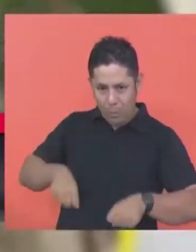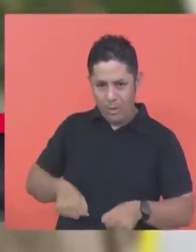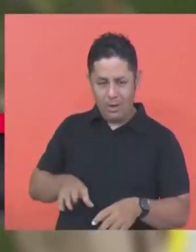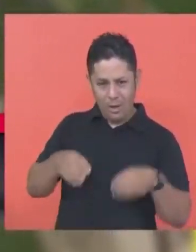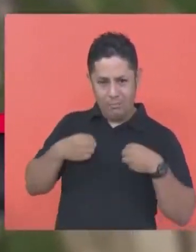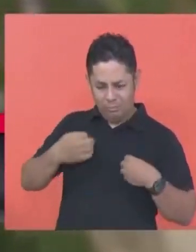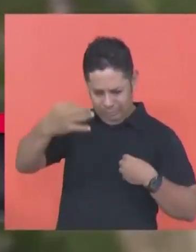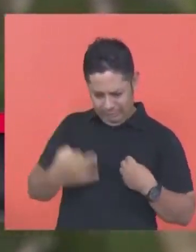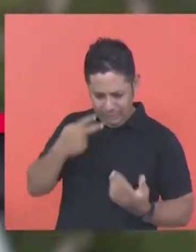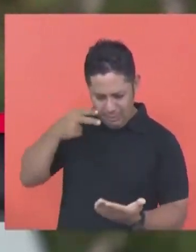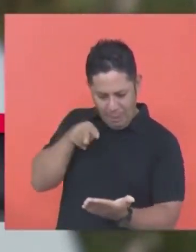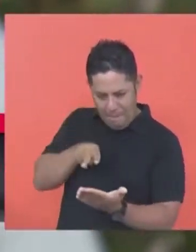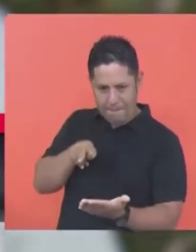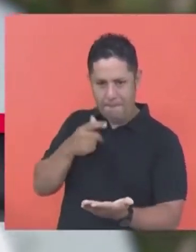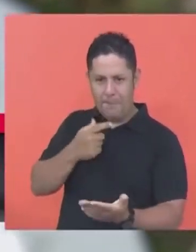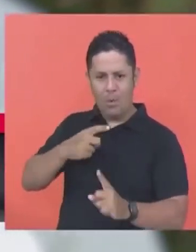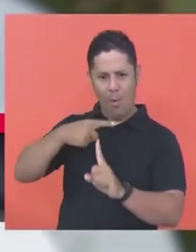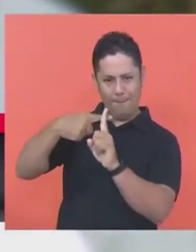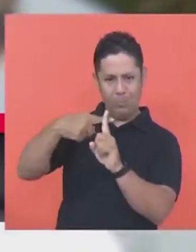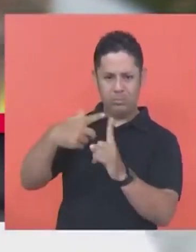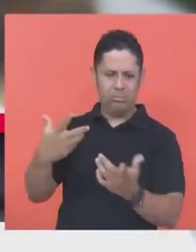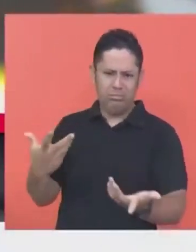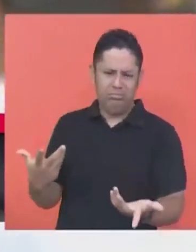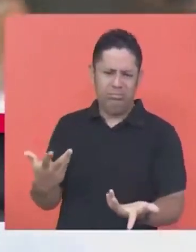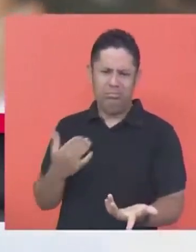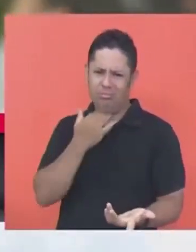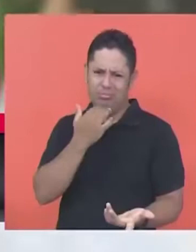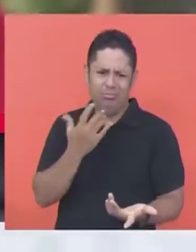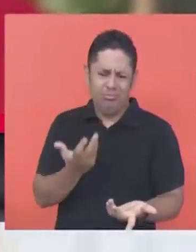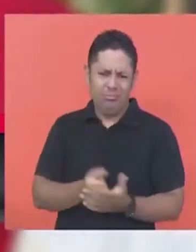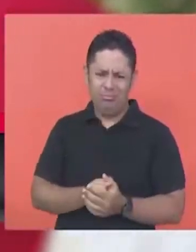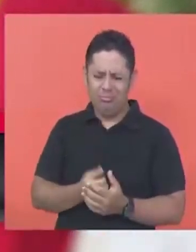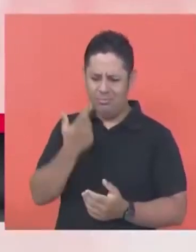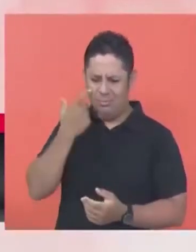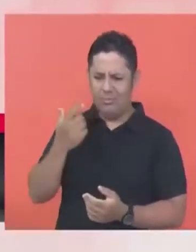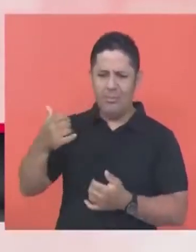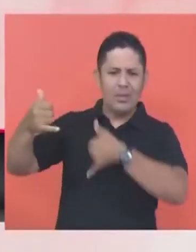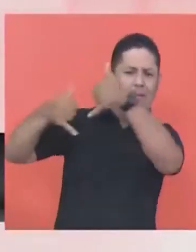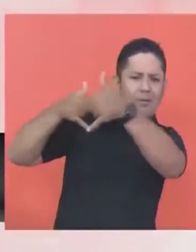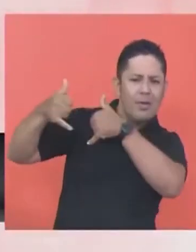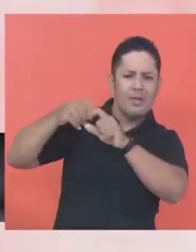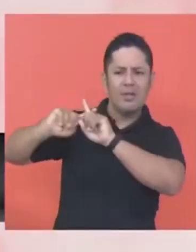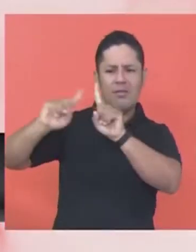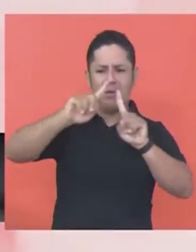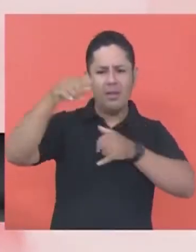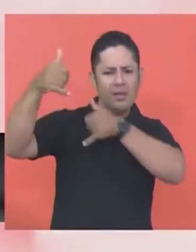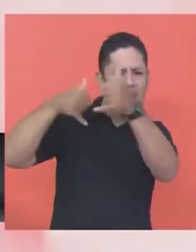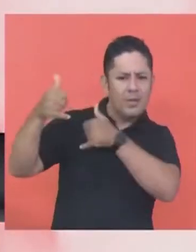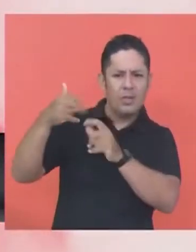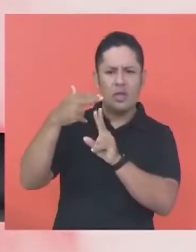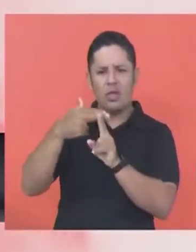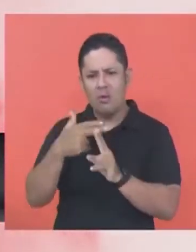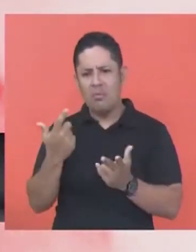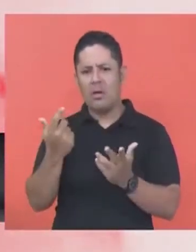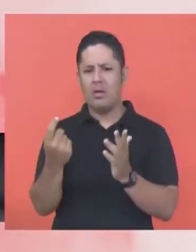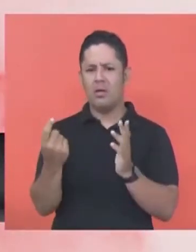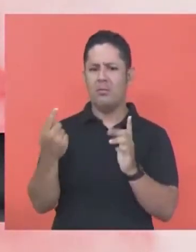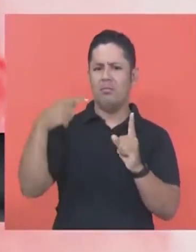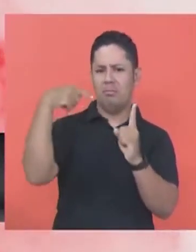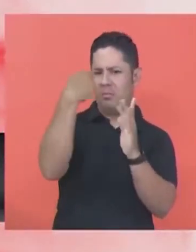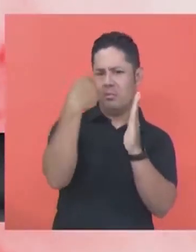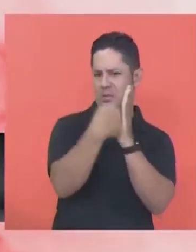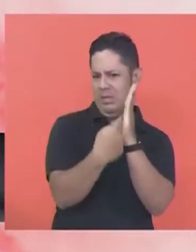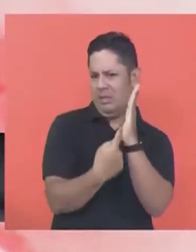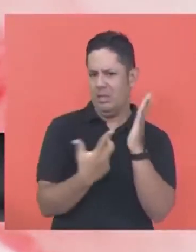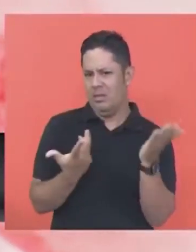una hoja en físico que yo pueda ver con mis ojos que salió positivo. Me han llamado de varias partes a preguntarme mis